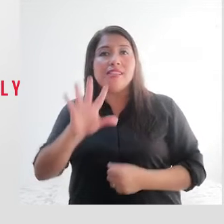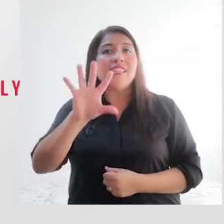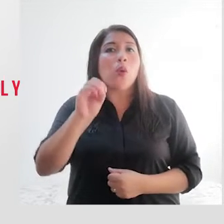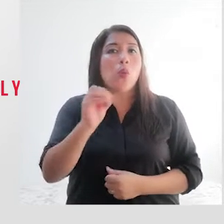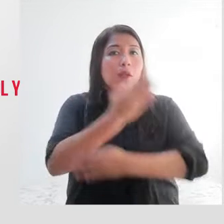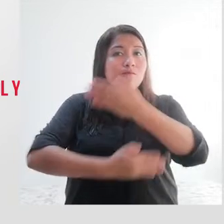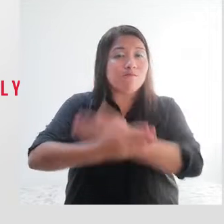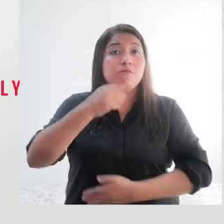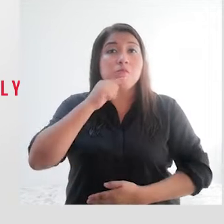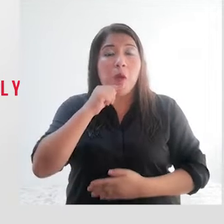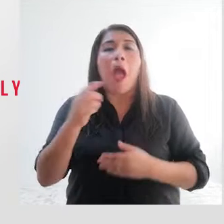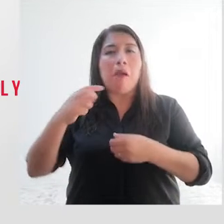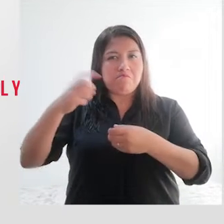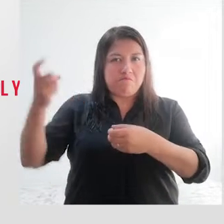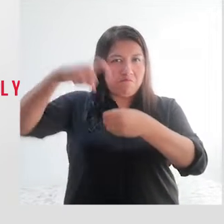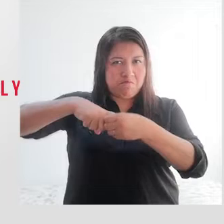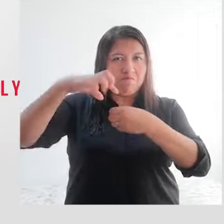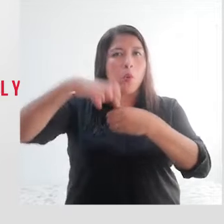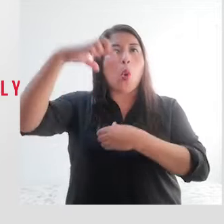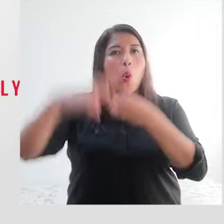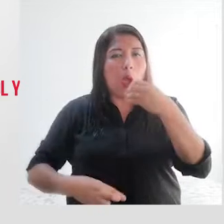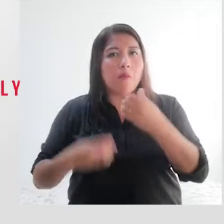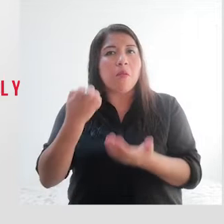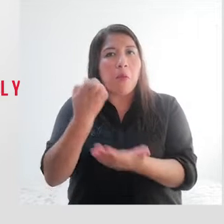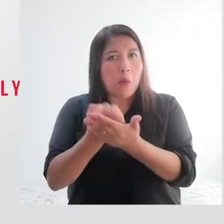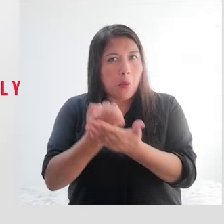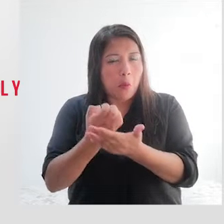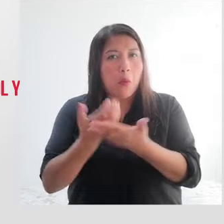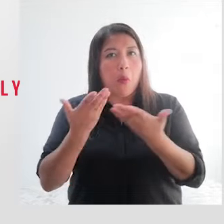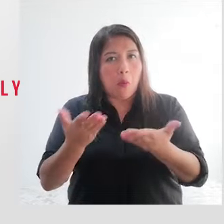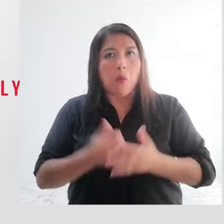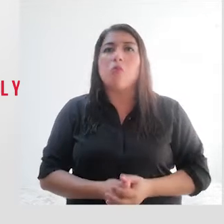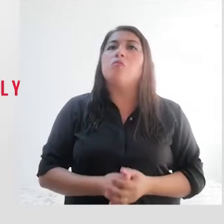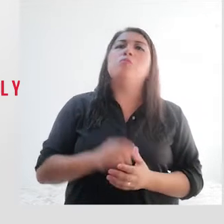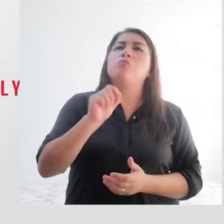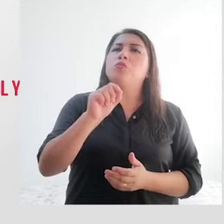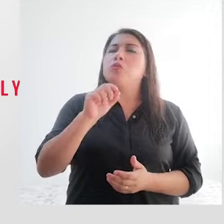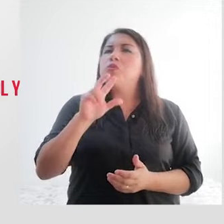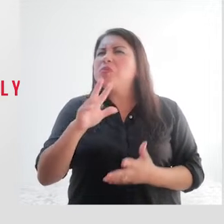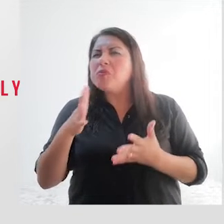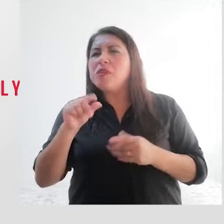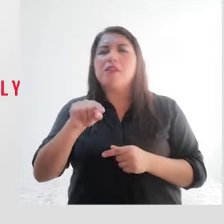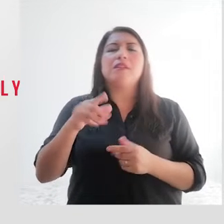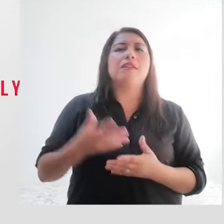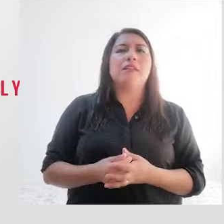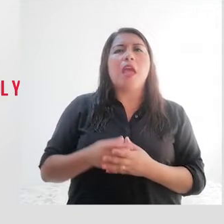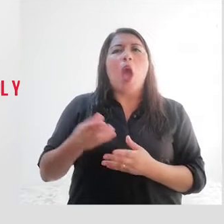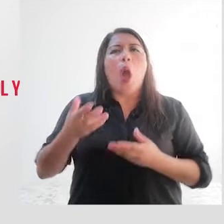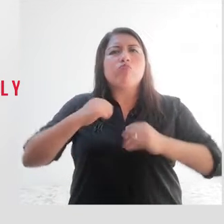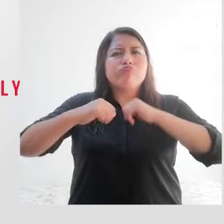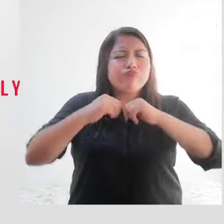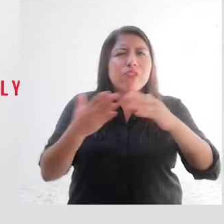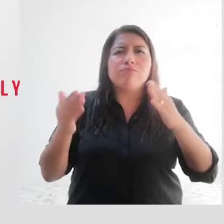discapacidad serán parte del programa económico AWET 3.0, promovido por la Academia para Mujeres